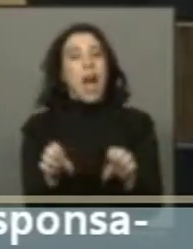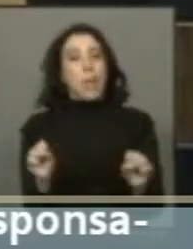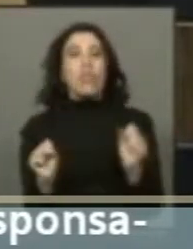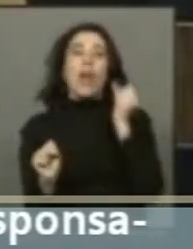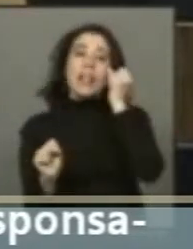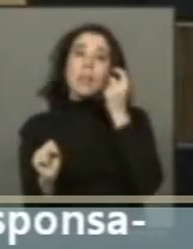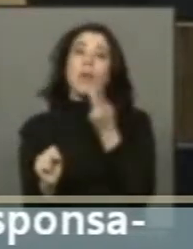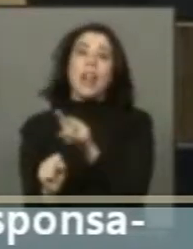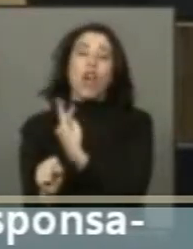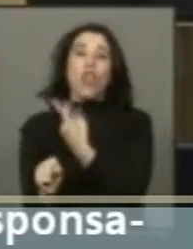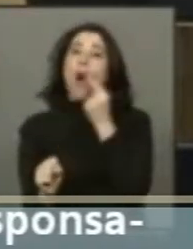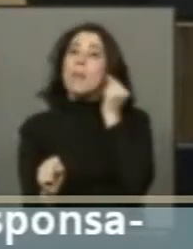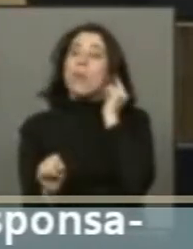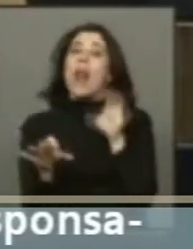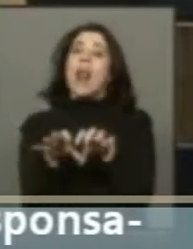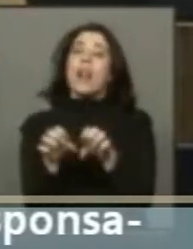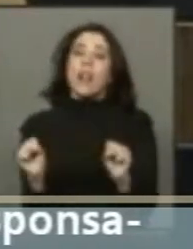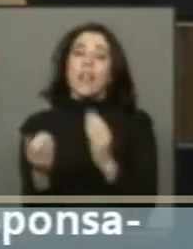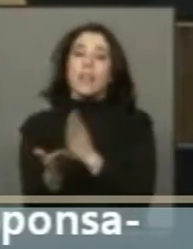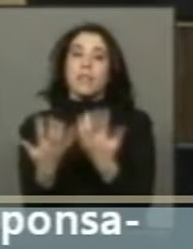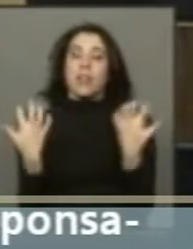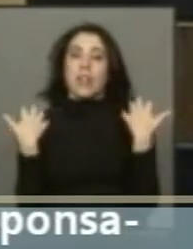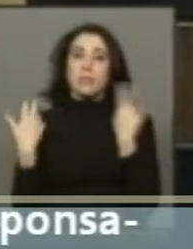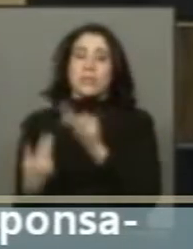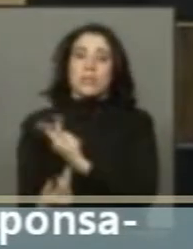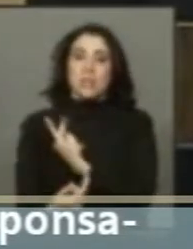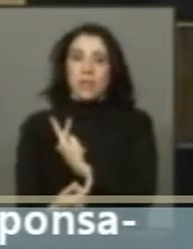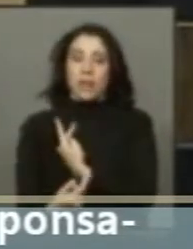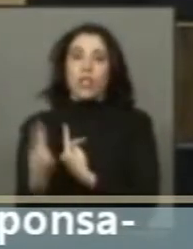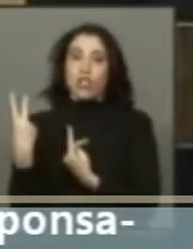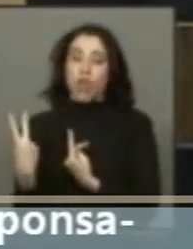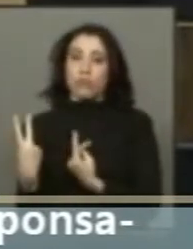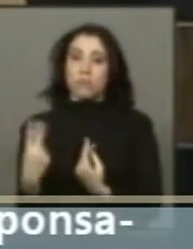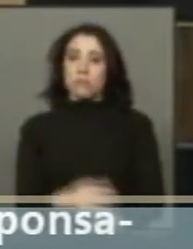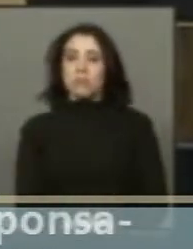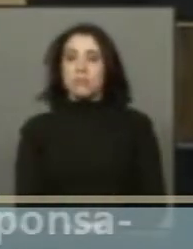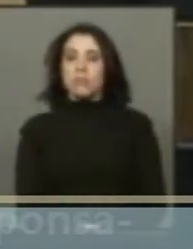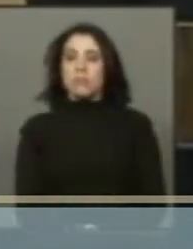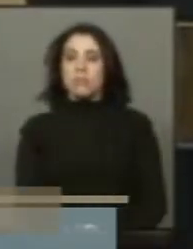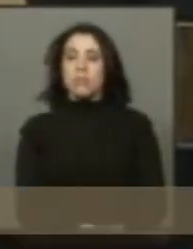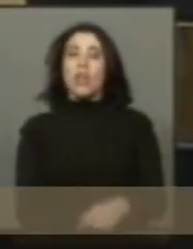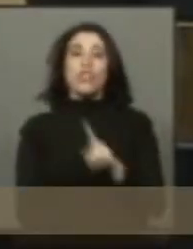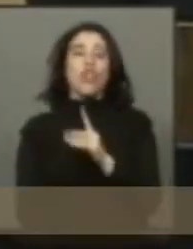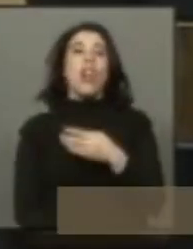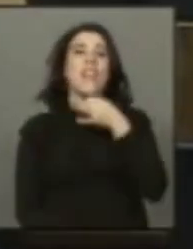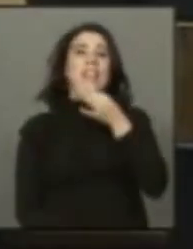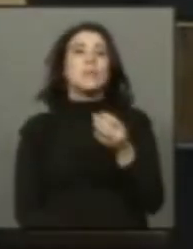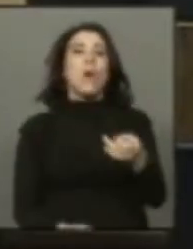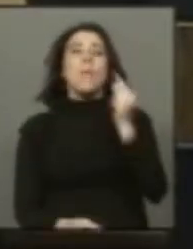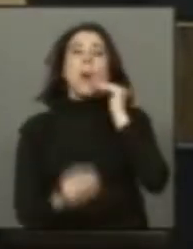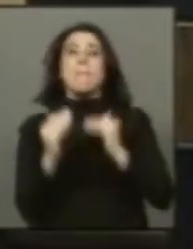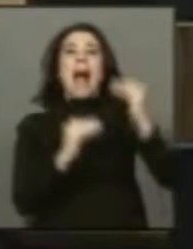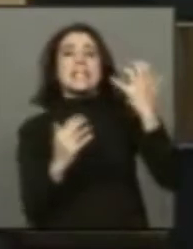corresponsabilidad en la construcción de la sociedad que tenemos entre hombres y mujeres. De la corresponsabilidad, no asignamos a la mujer ningún atributo